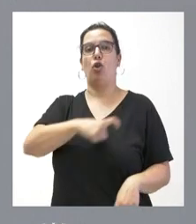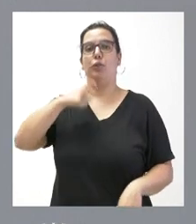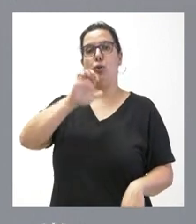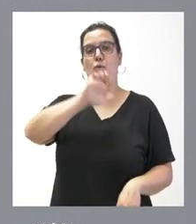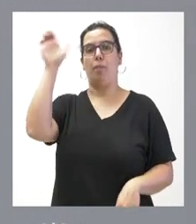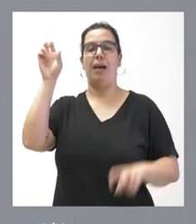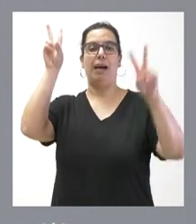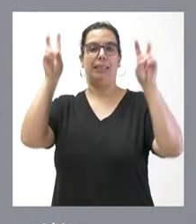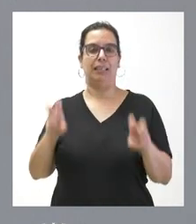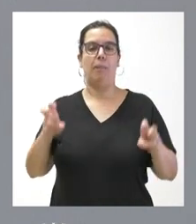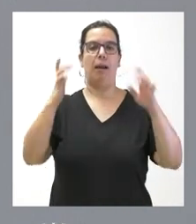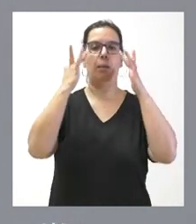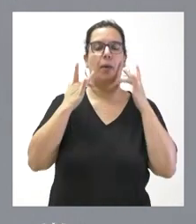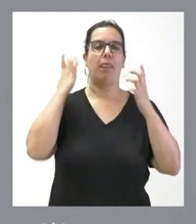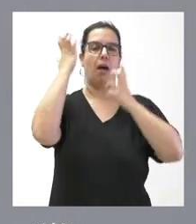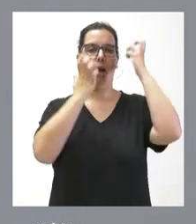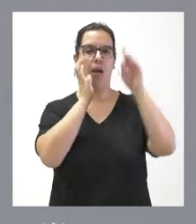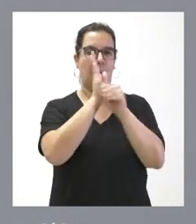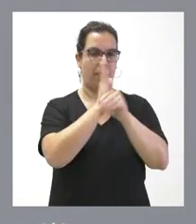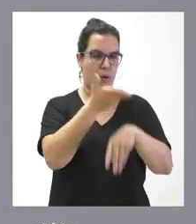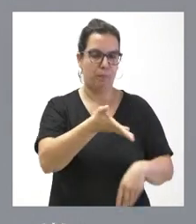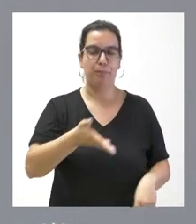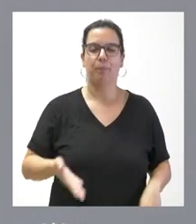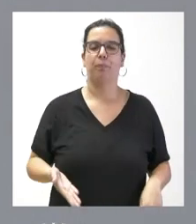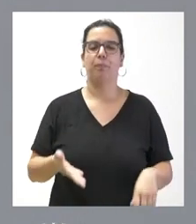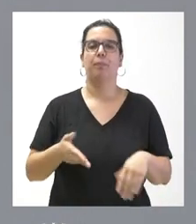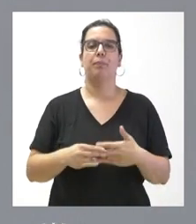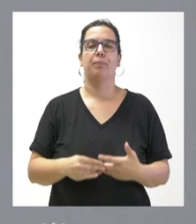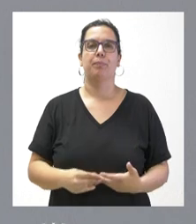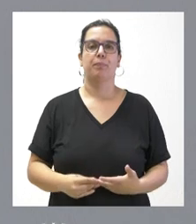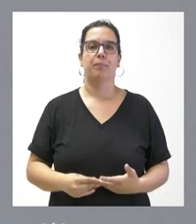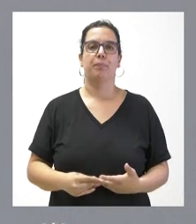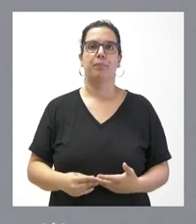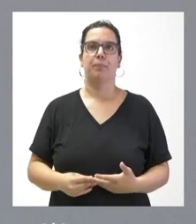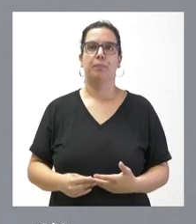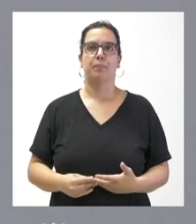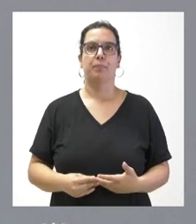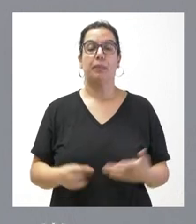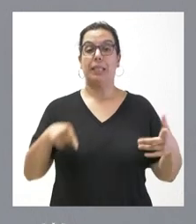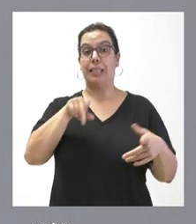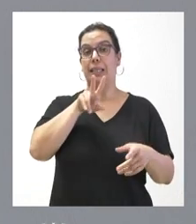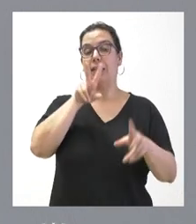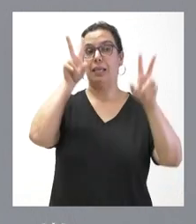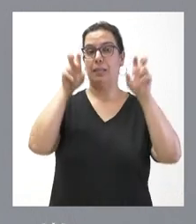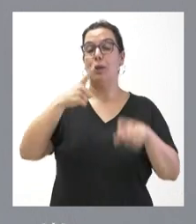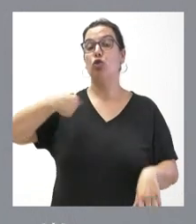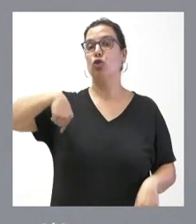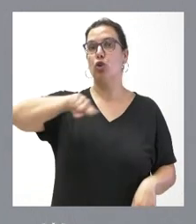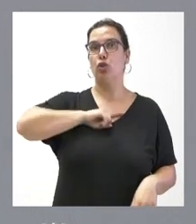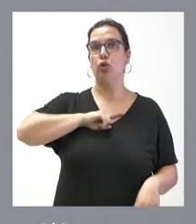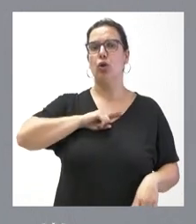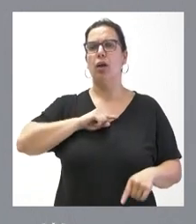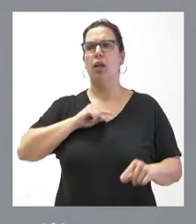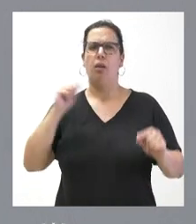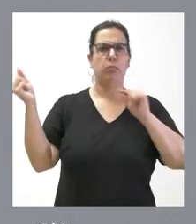cuestión del saneamiento ganadero sobre este ámbito. Nosotros no queremos entrar en